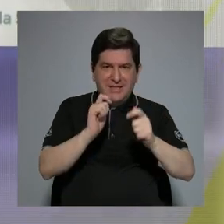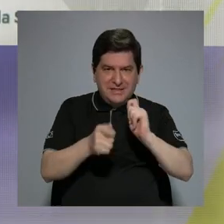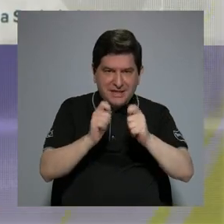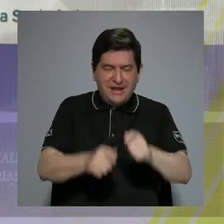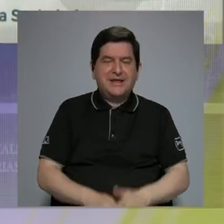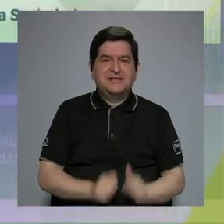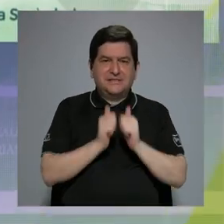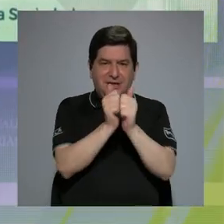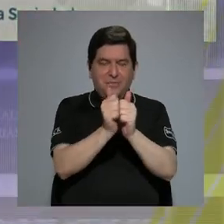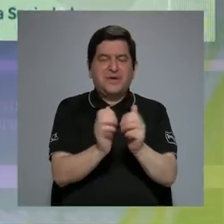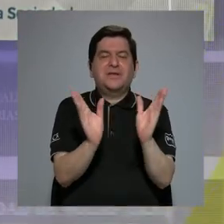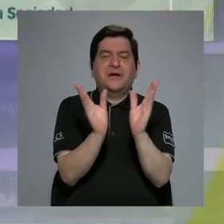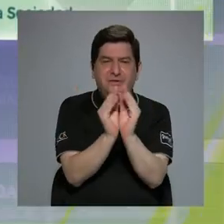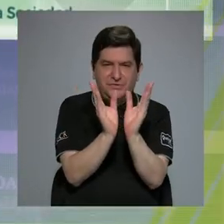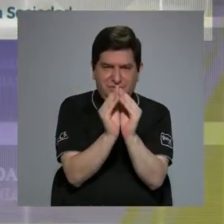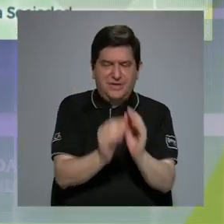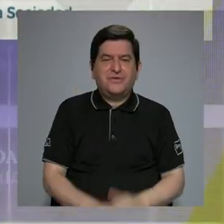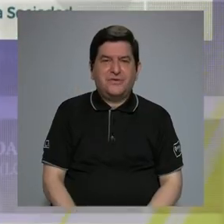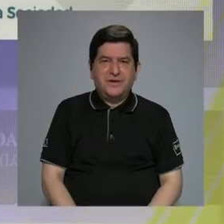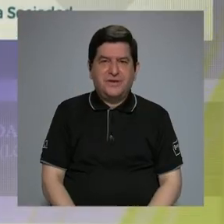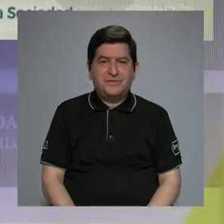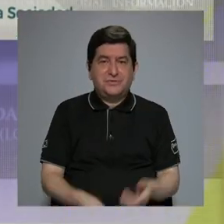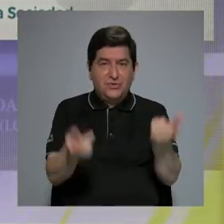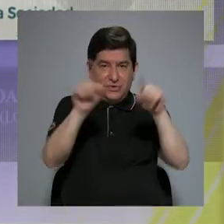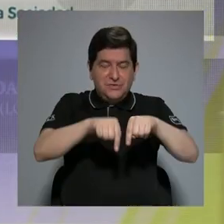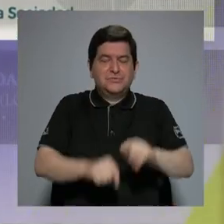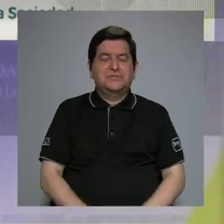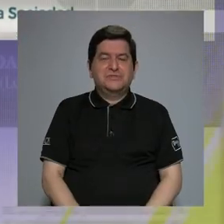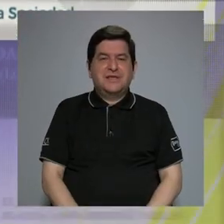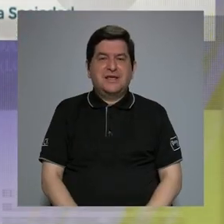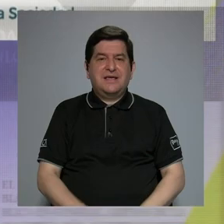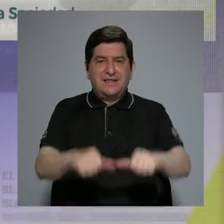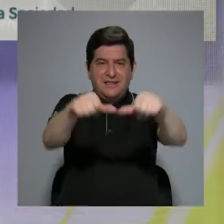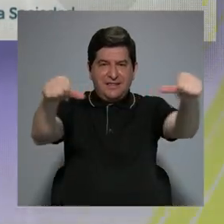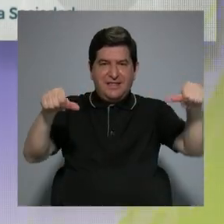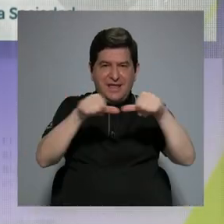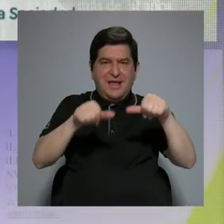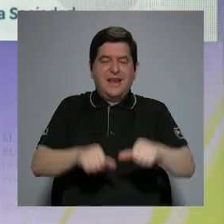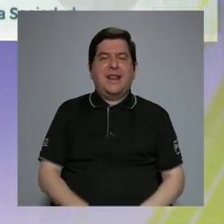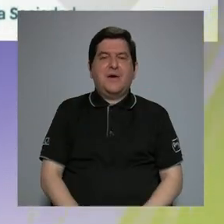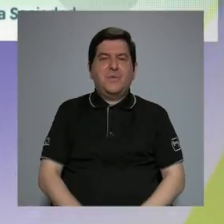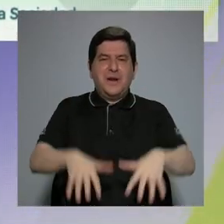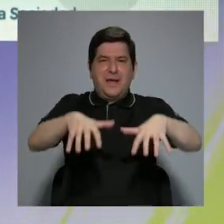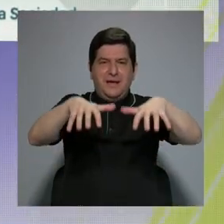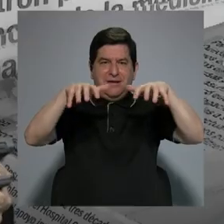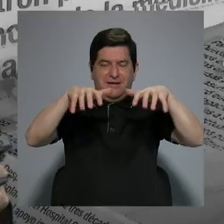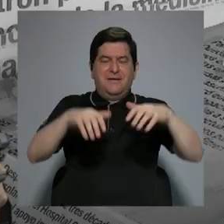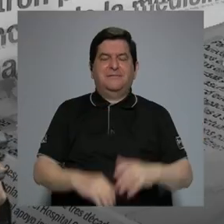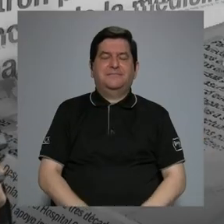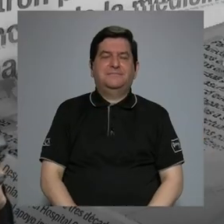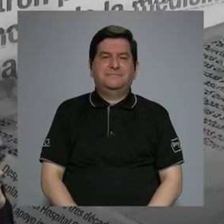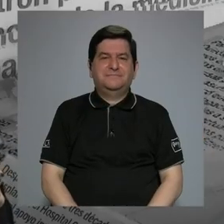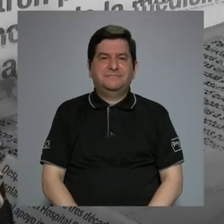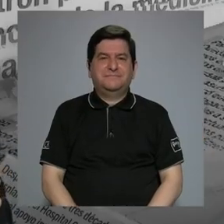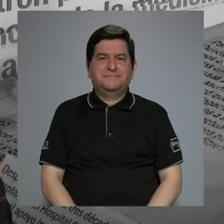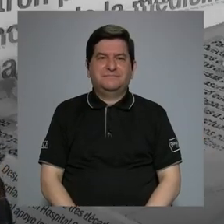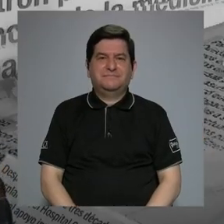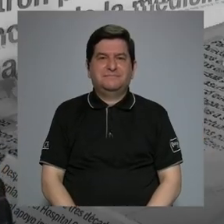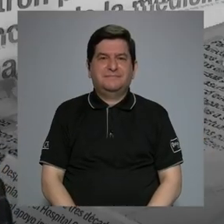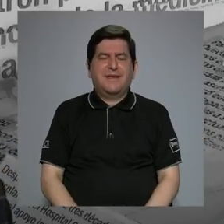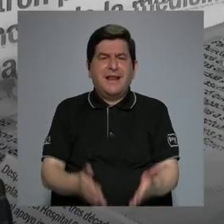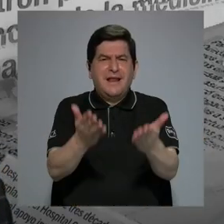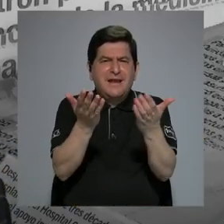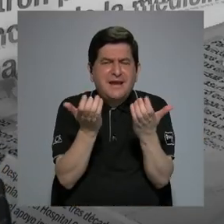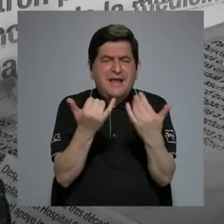acompañar en este congreso que se va a realizar en el Aula Magna. Don Jorge, quisiéramos un poco entrar